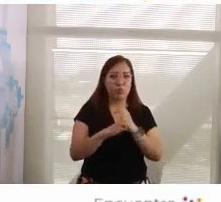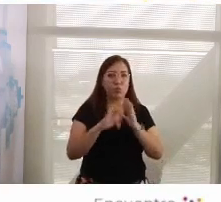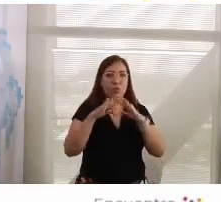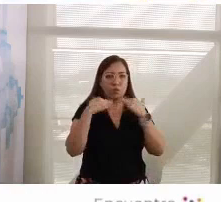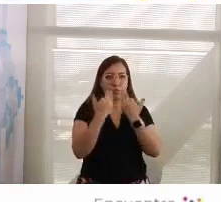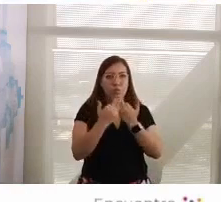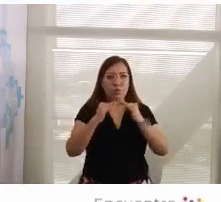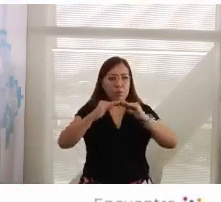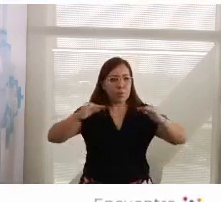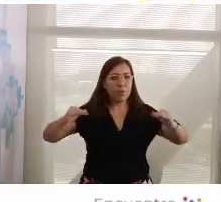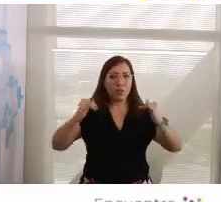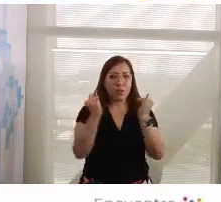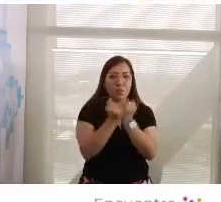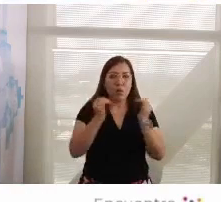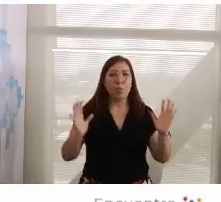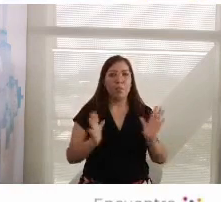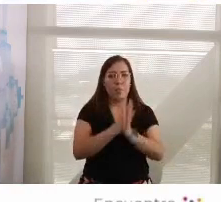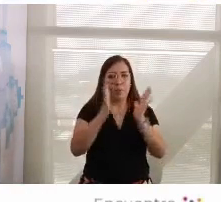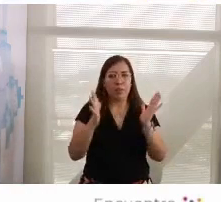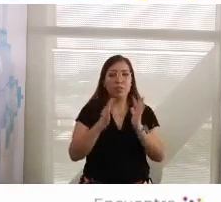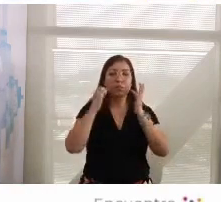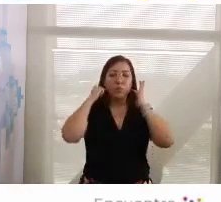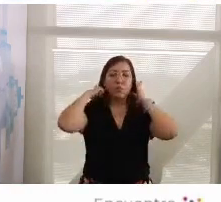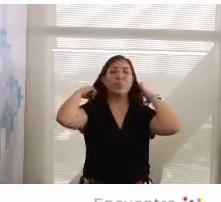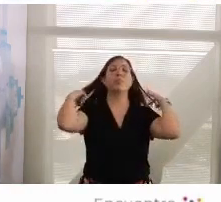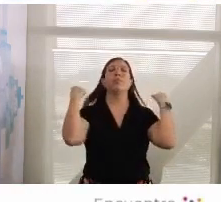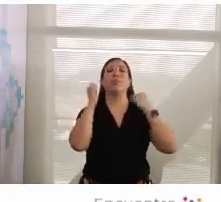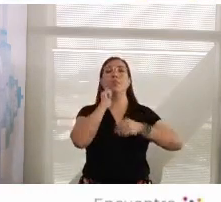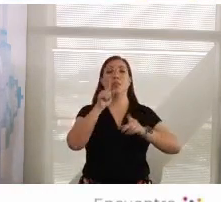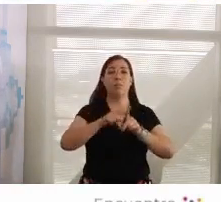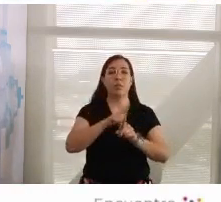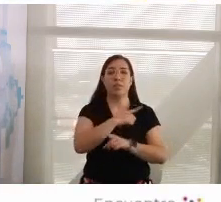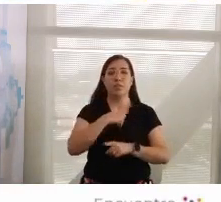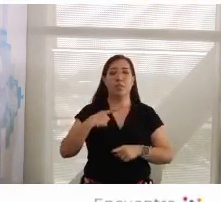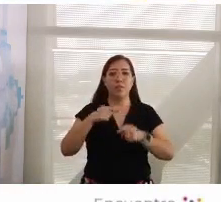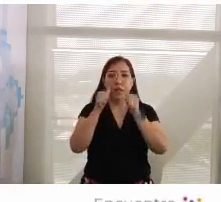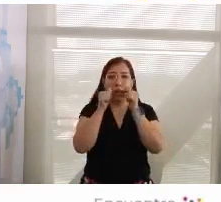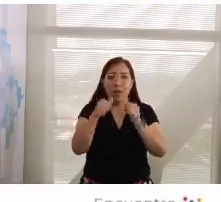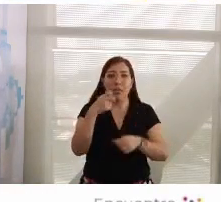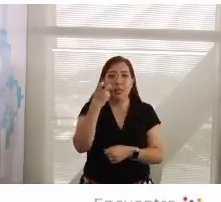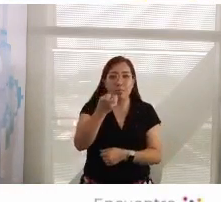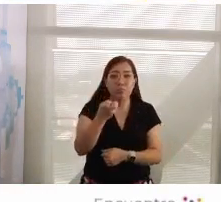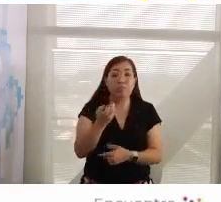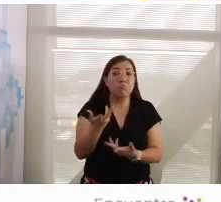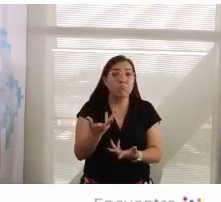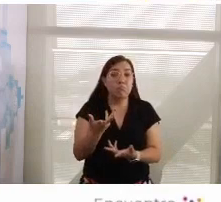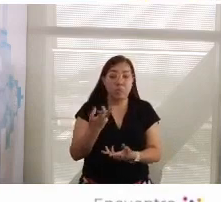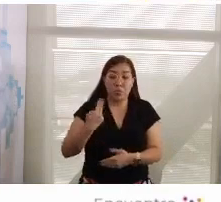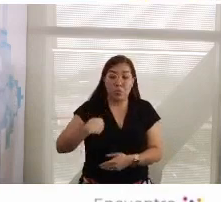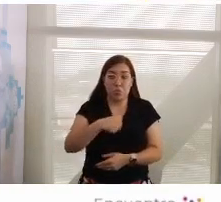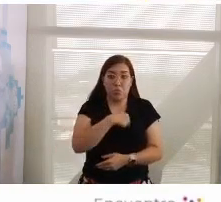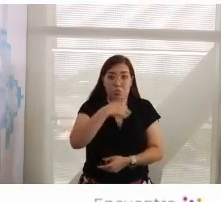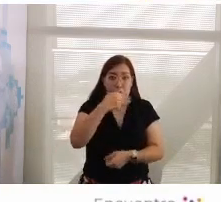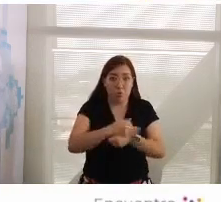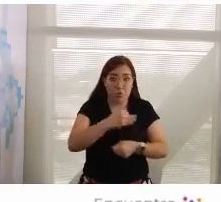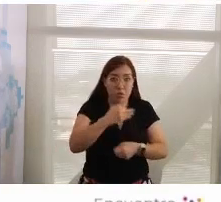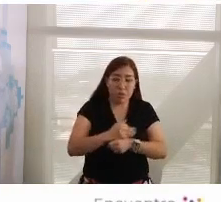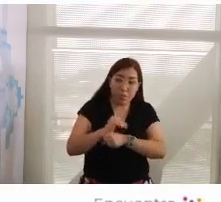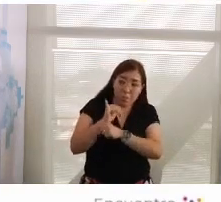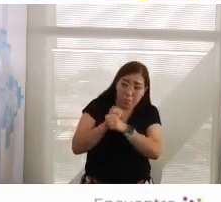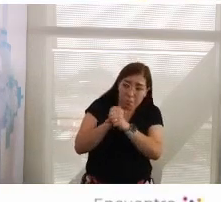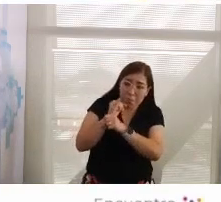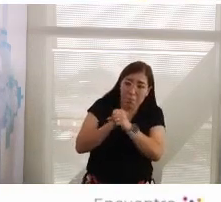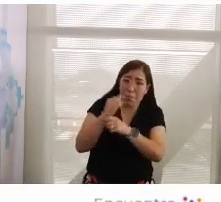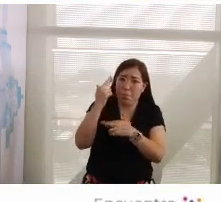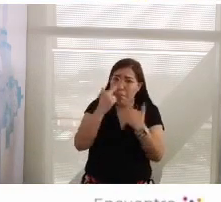ciudadanas de participación, de equidad y de derechos humanos. Esto nos tomó, a nosotros, los analistas, de forma